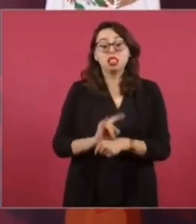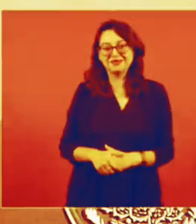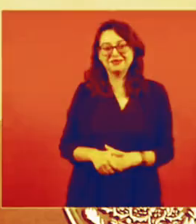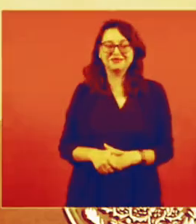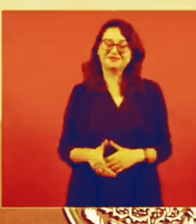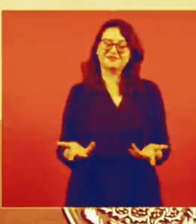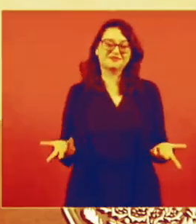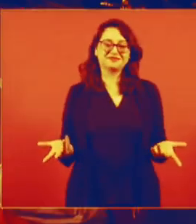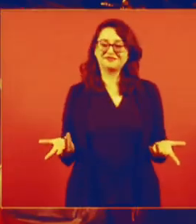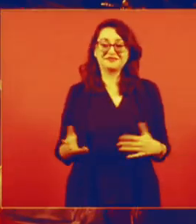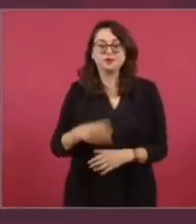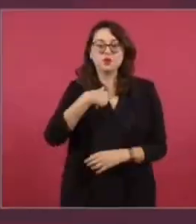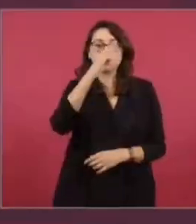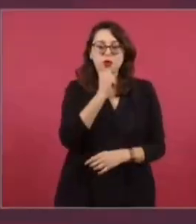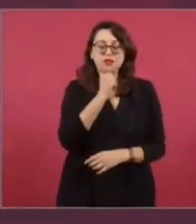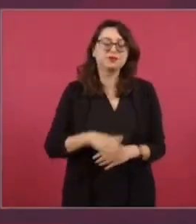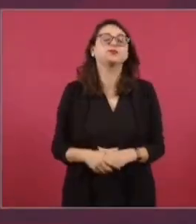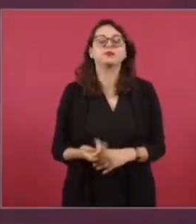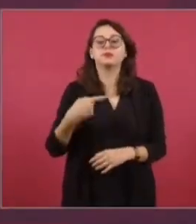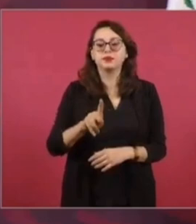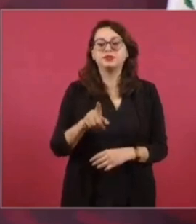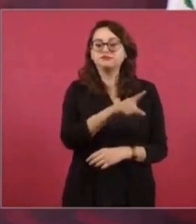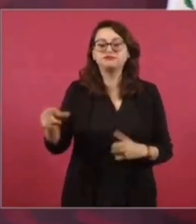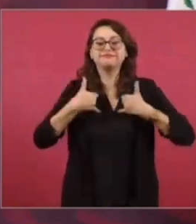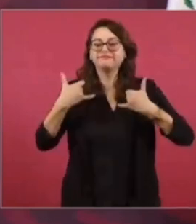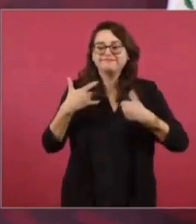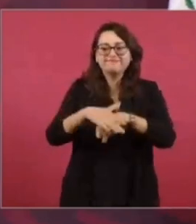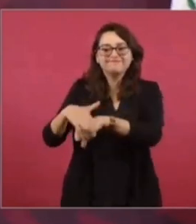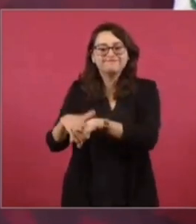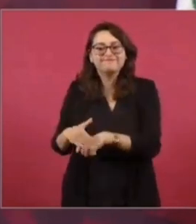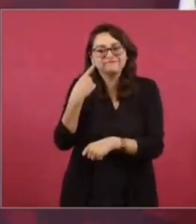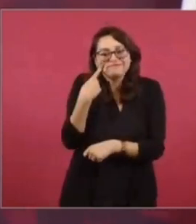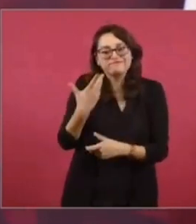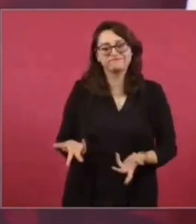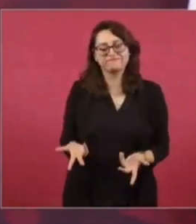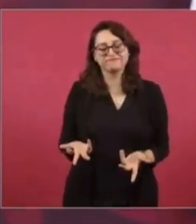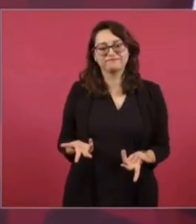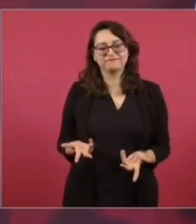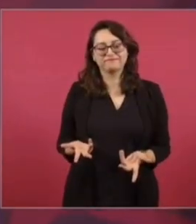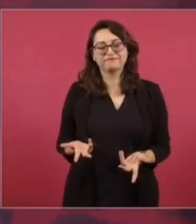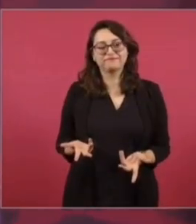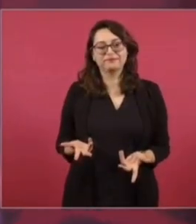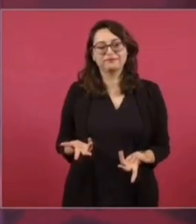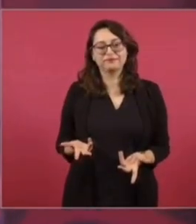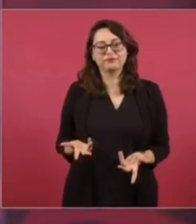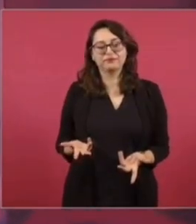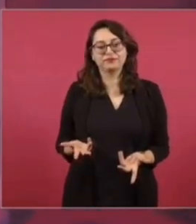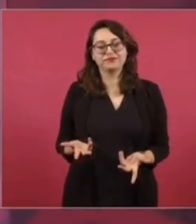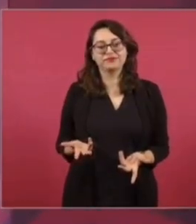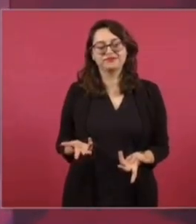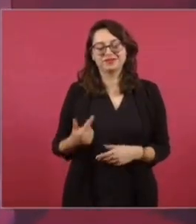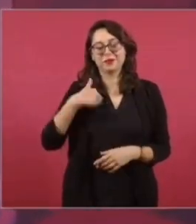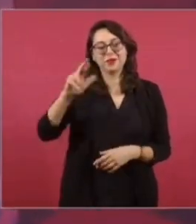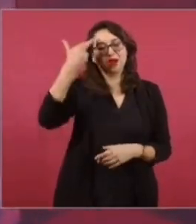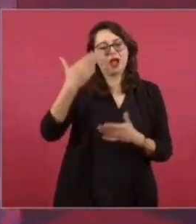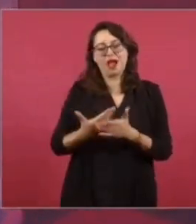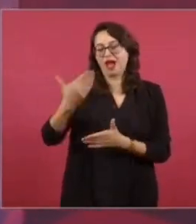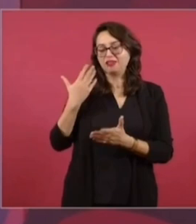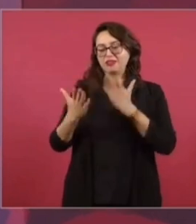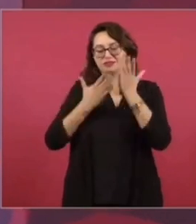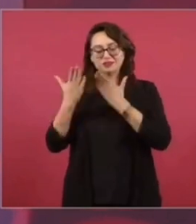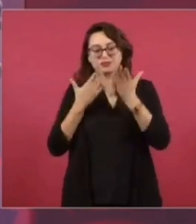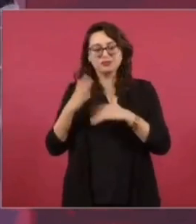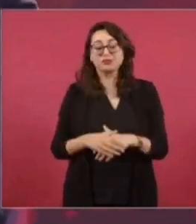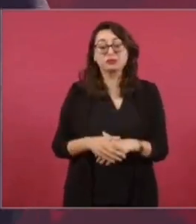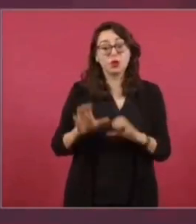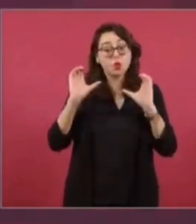pura declinación. Se los dije, pero es para los jóvenes. Es como cuando estábamos estudiando, que había una canción de protesta que